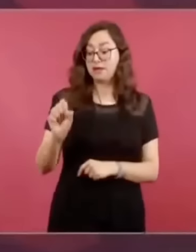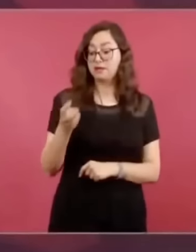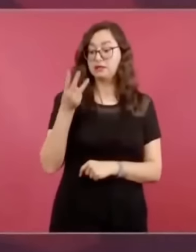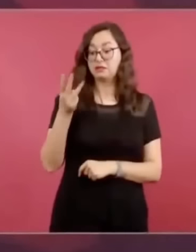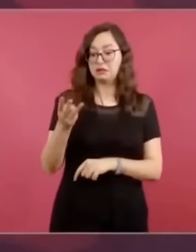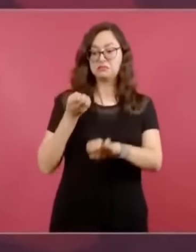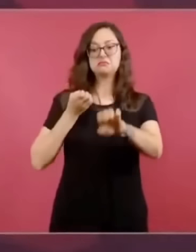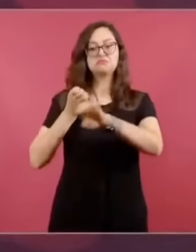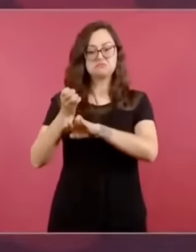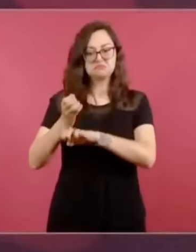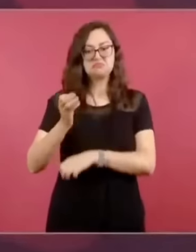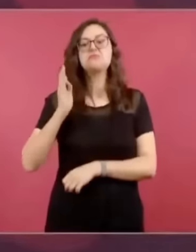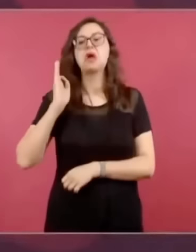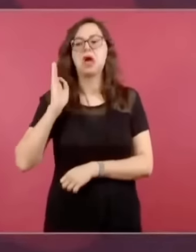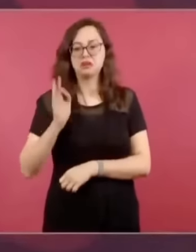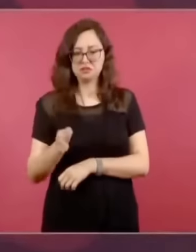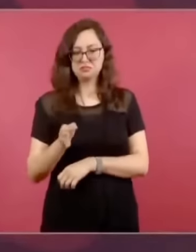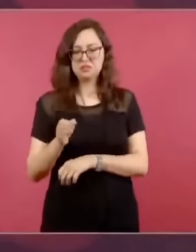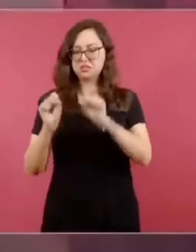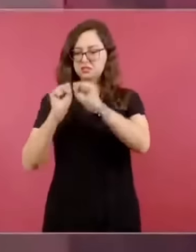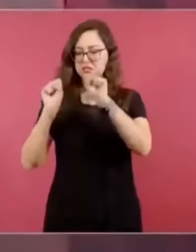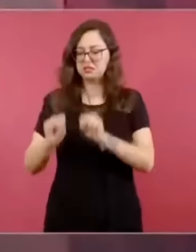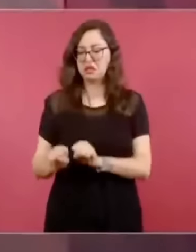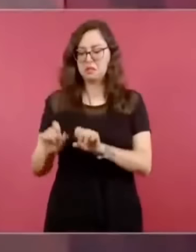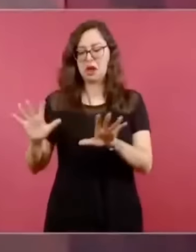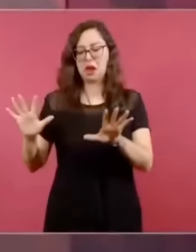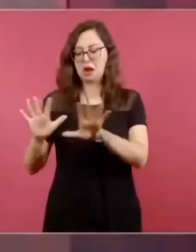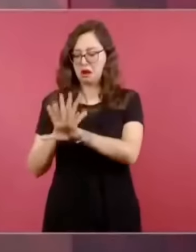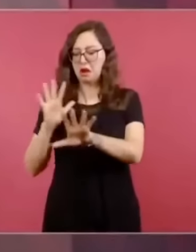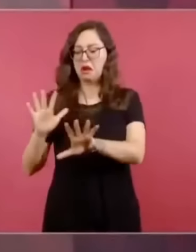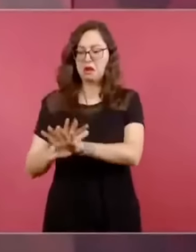los gobiernos estatales no aceptaron,